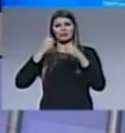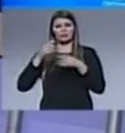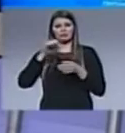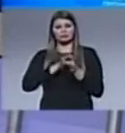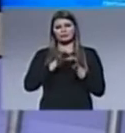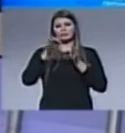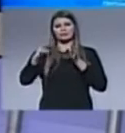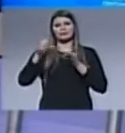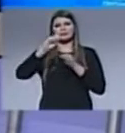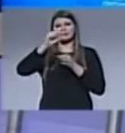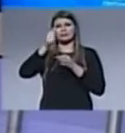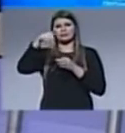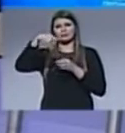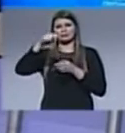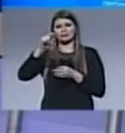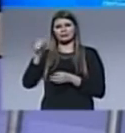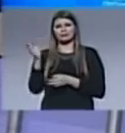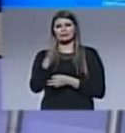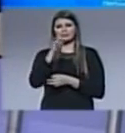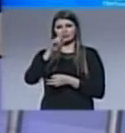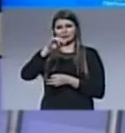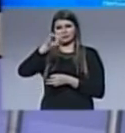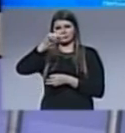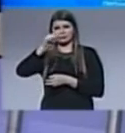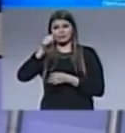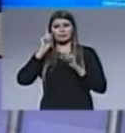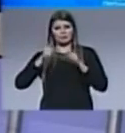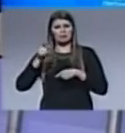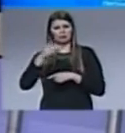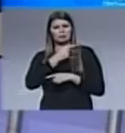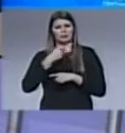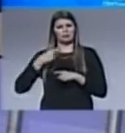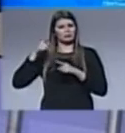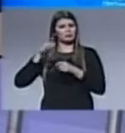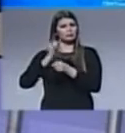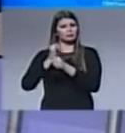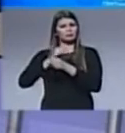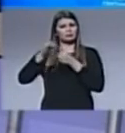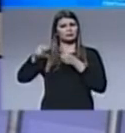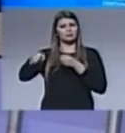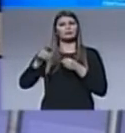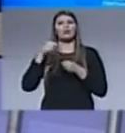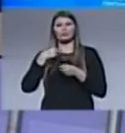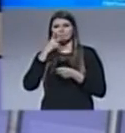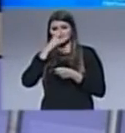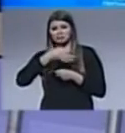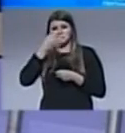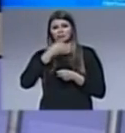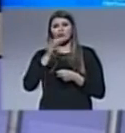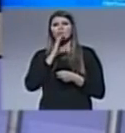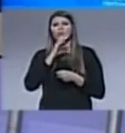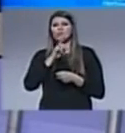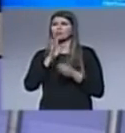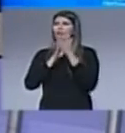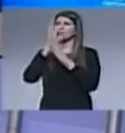sede en Santa Rita y también es pastor de la Iglesia de Dios de esa localidad. Pero hoy queremos contarte más acerca de cómo Dios está obrando